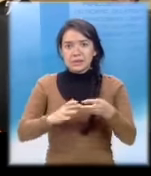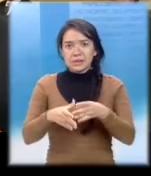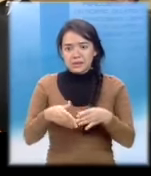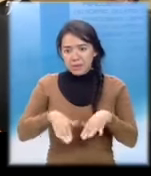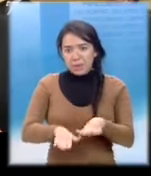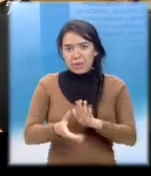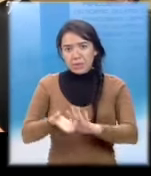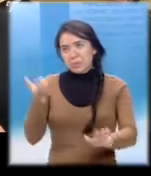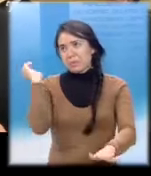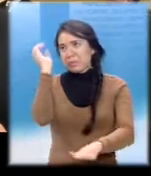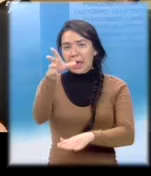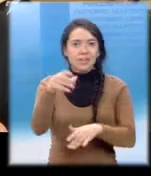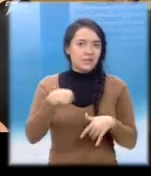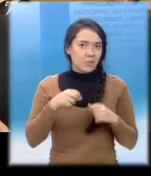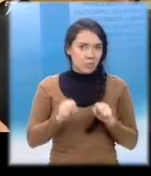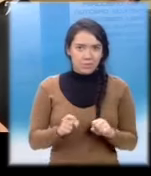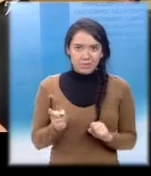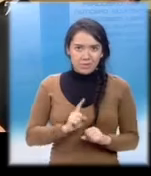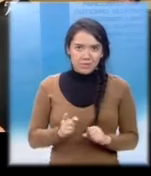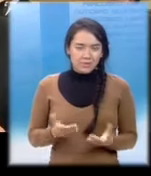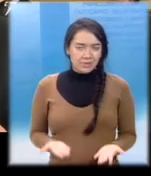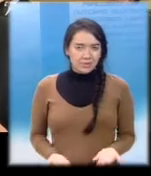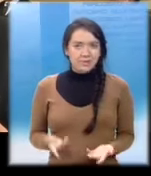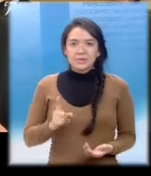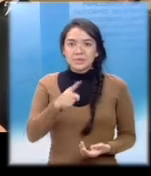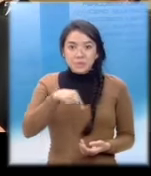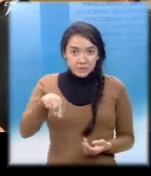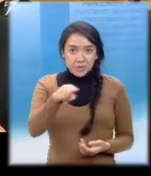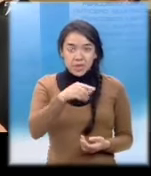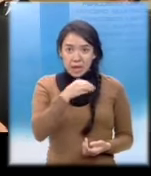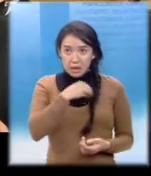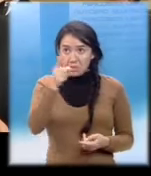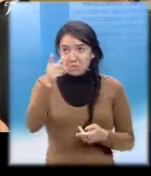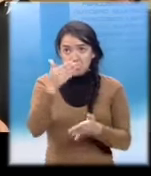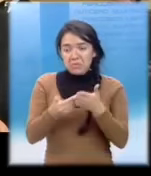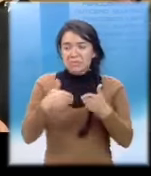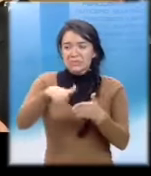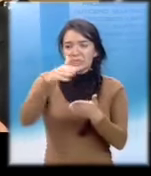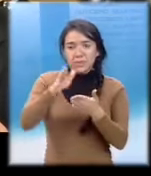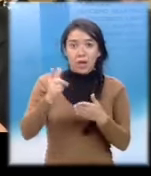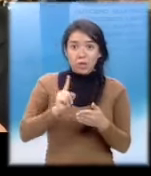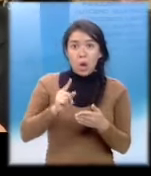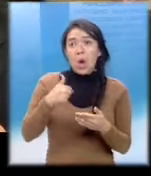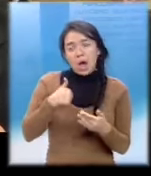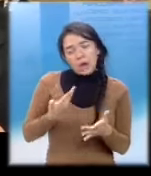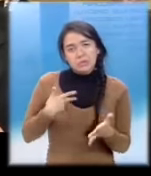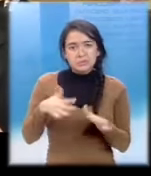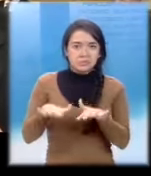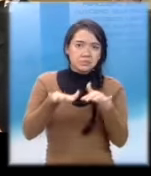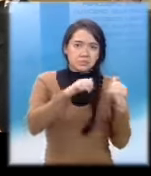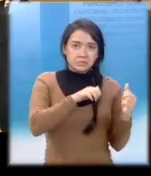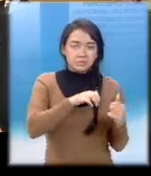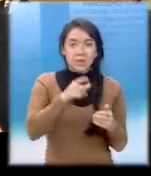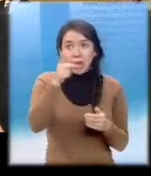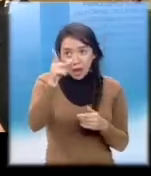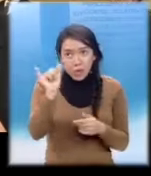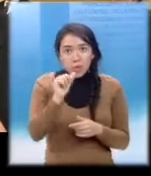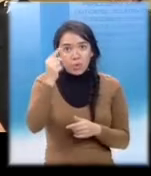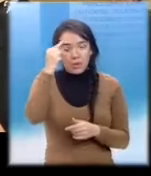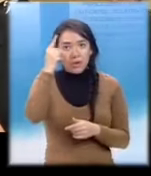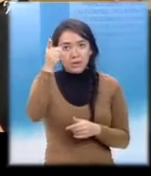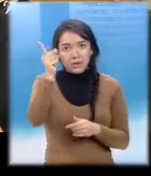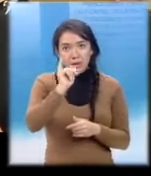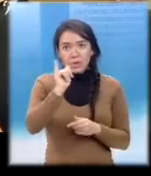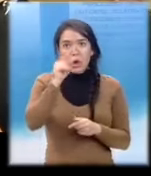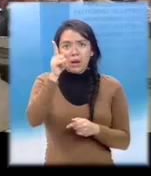momento si a él le molesta que pudiéramos abandonar el pleno Recuérdese, usted hizo lo mismo ¿Por qué le